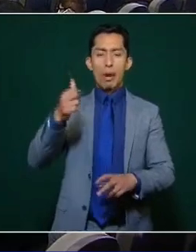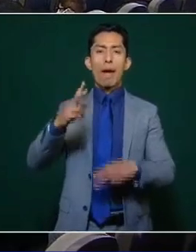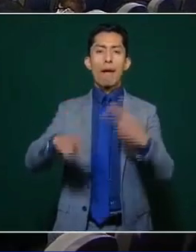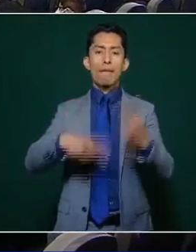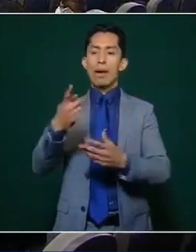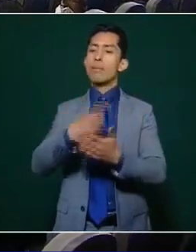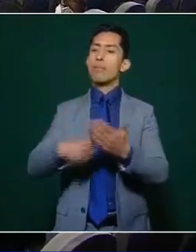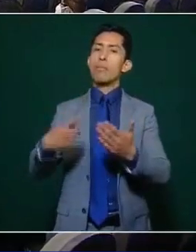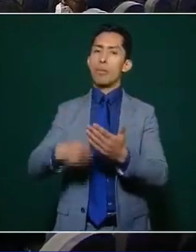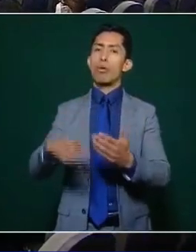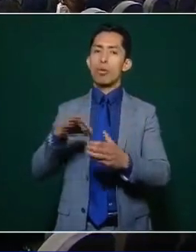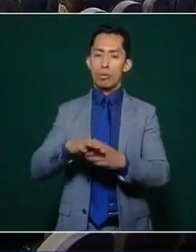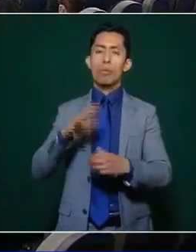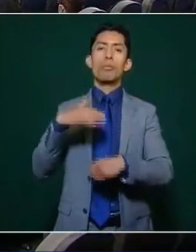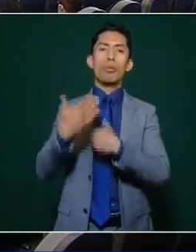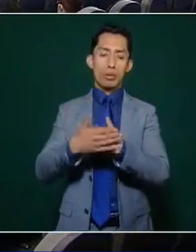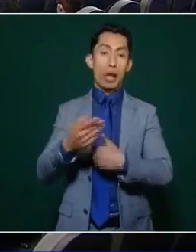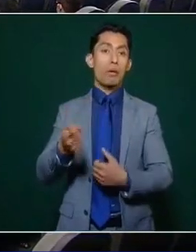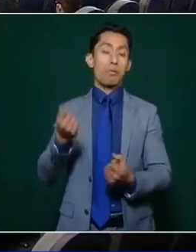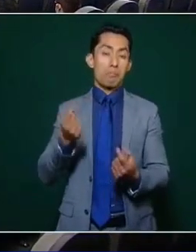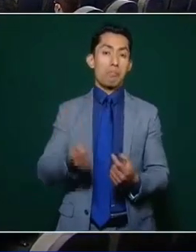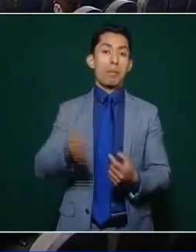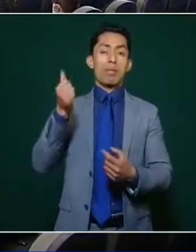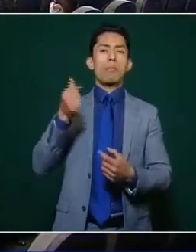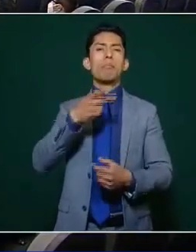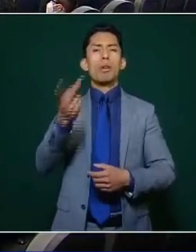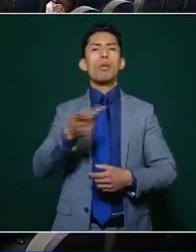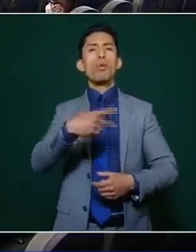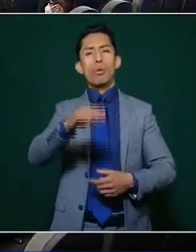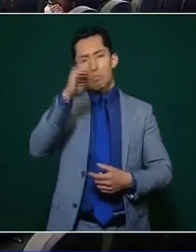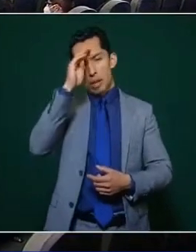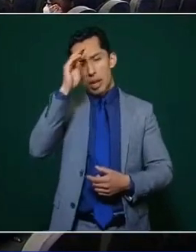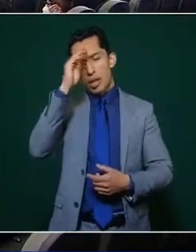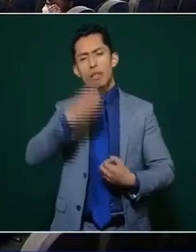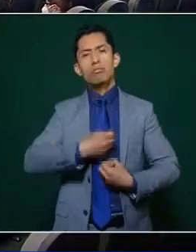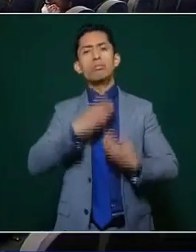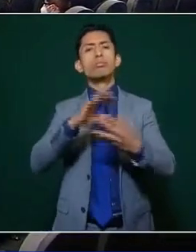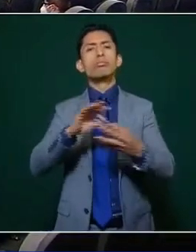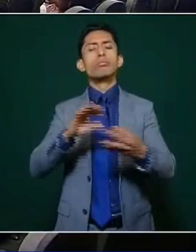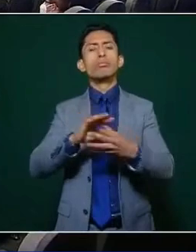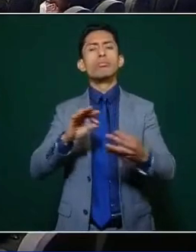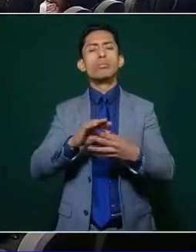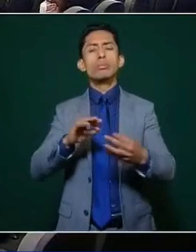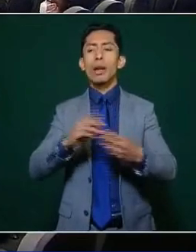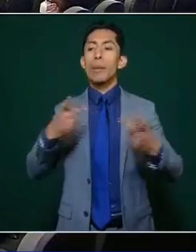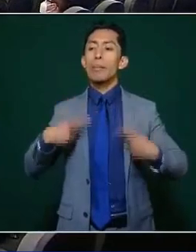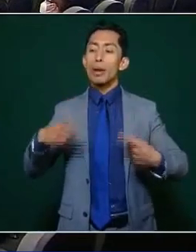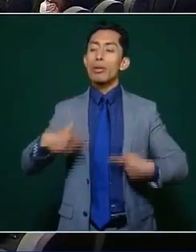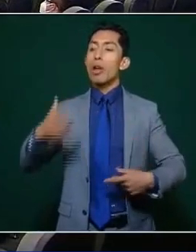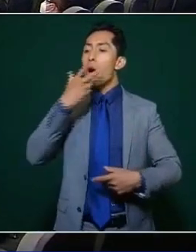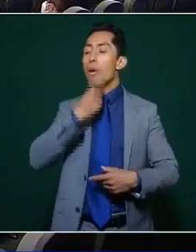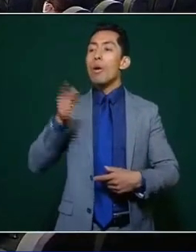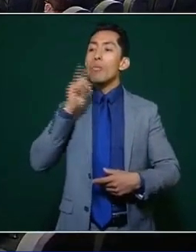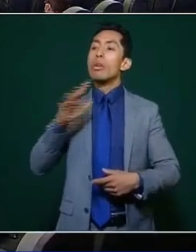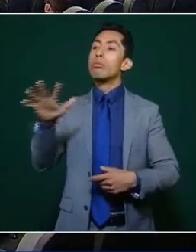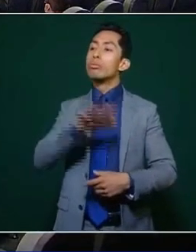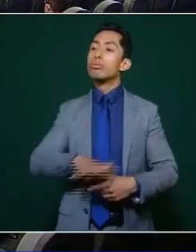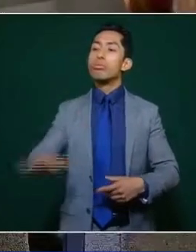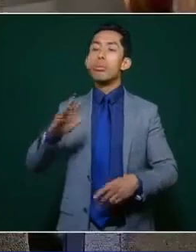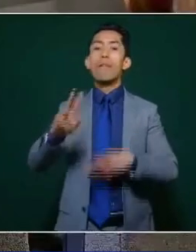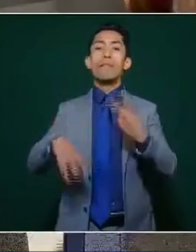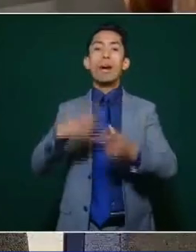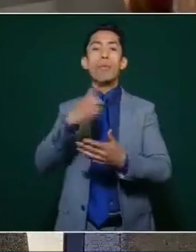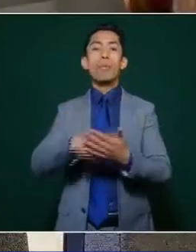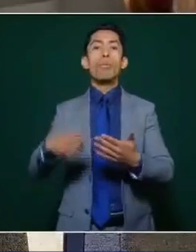y me gustaría también saber cuál sería su pensamiento o qué mensaje le merecen a los ciudadanos y ciudadanas que van a votar por primera vez